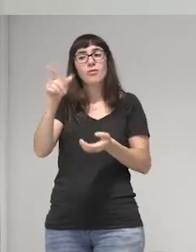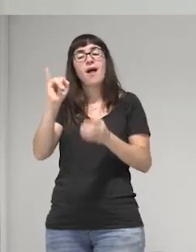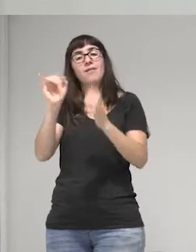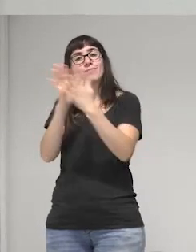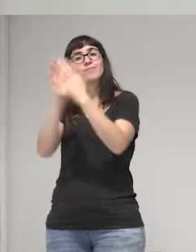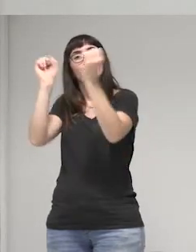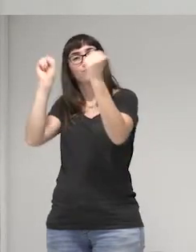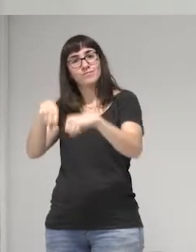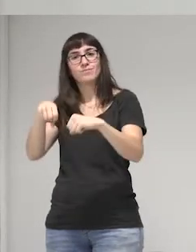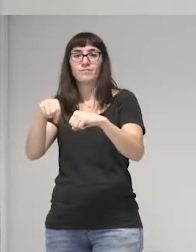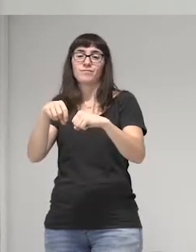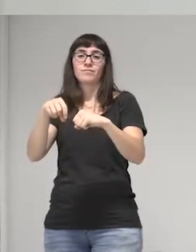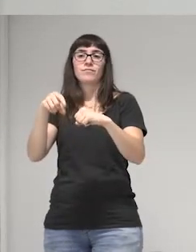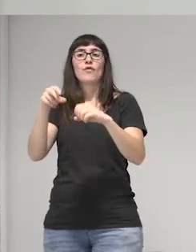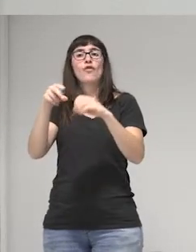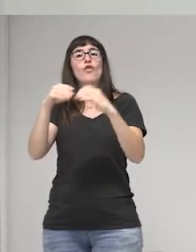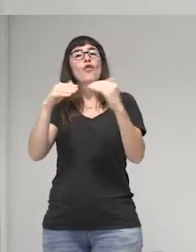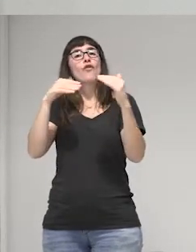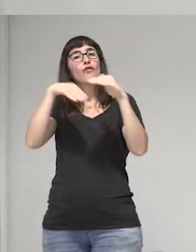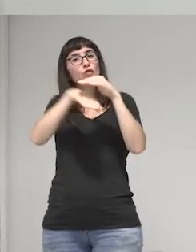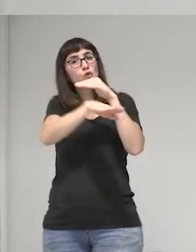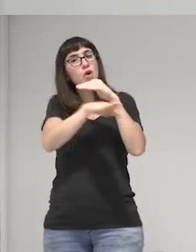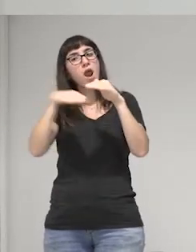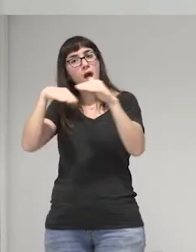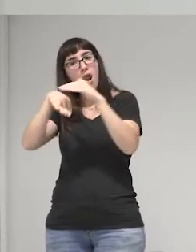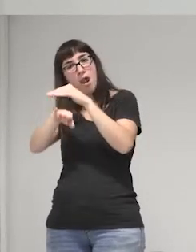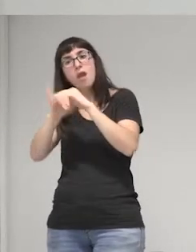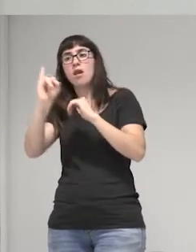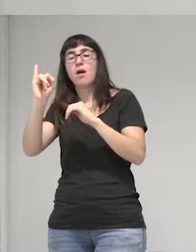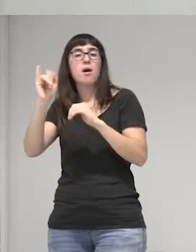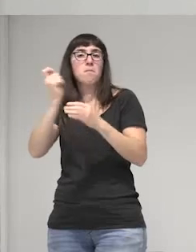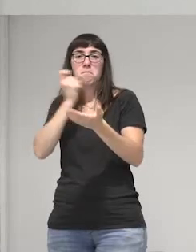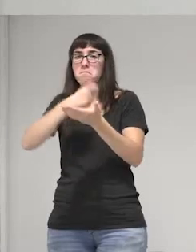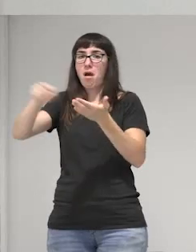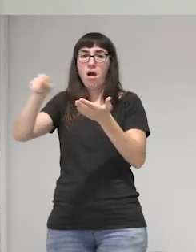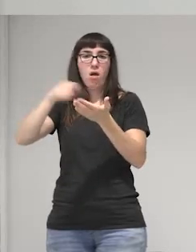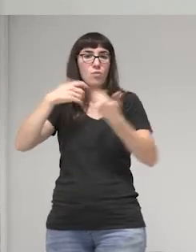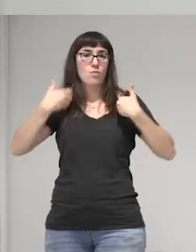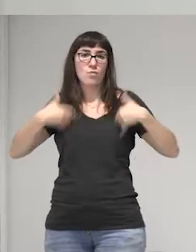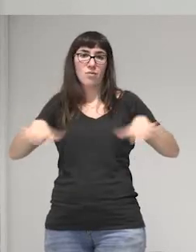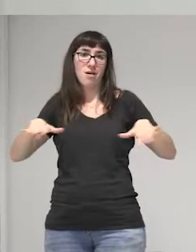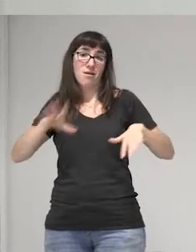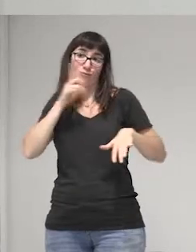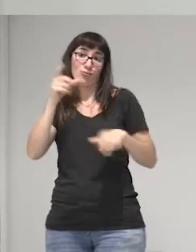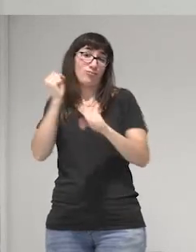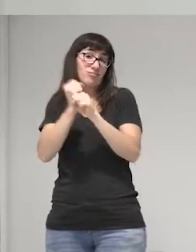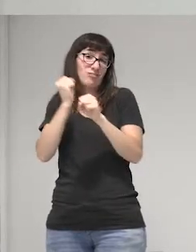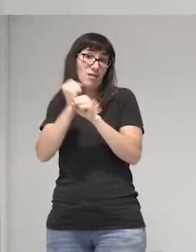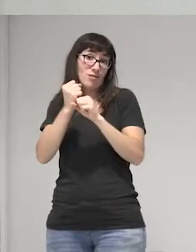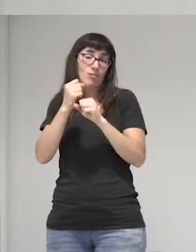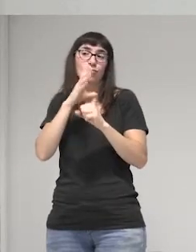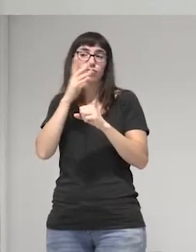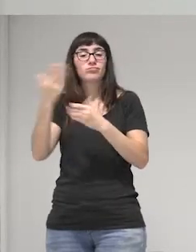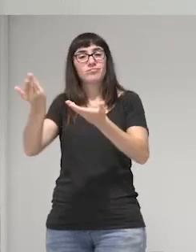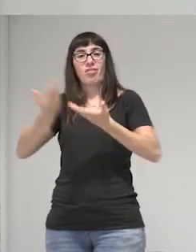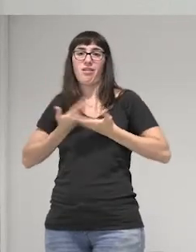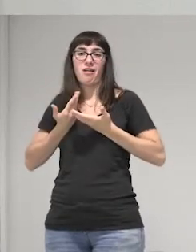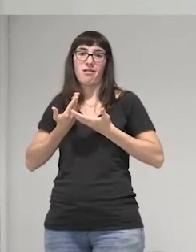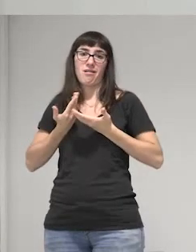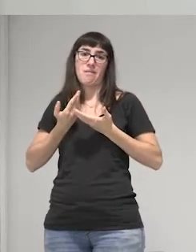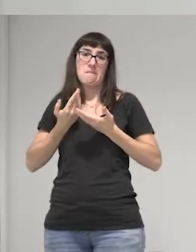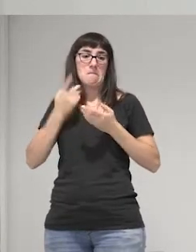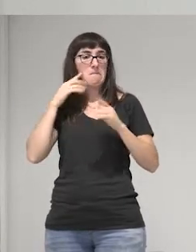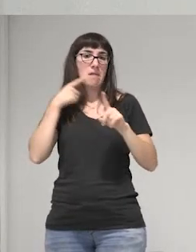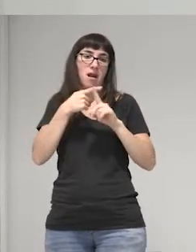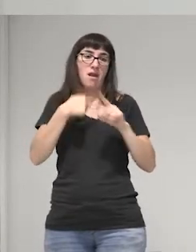funerales pagados por todo el trabajo que hace ya tienen funerales pagados entonces nos regalan funerales a la